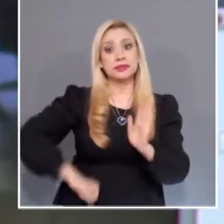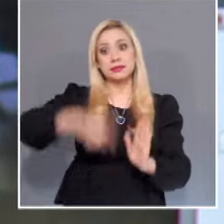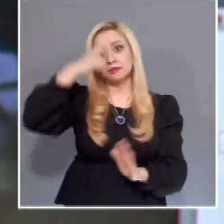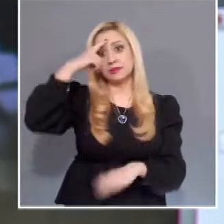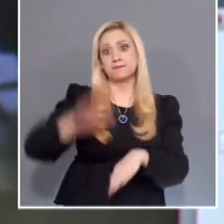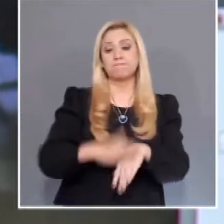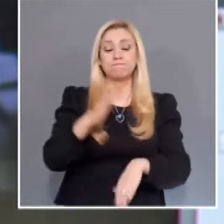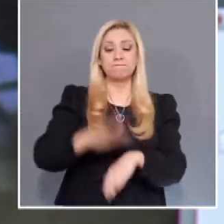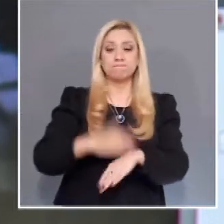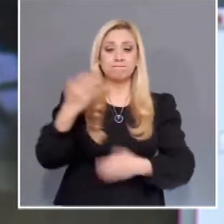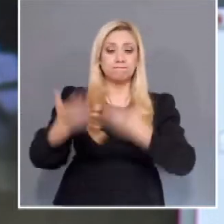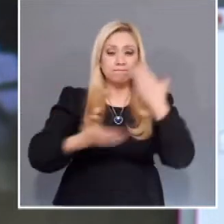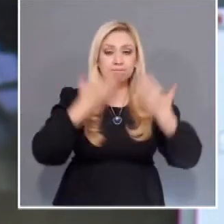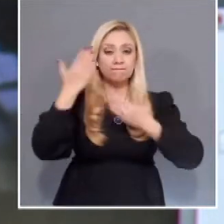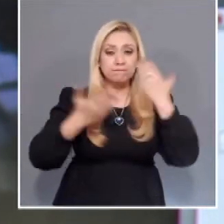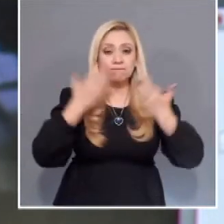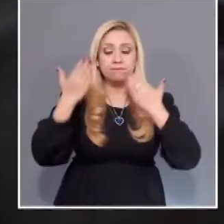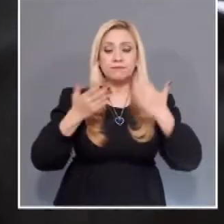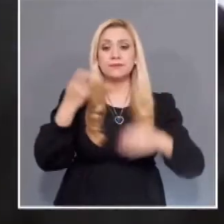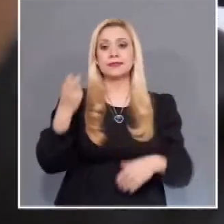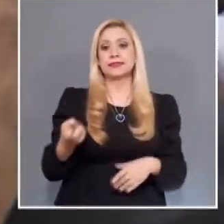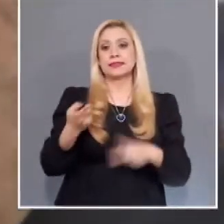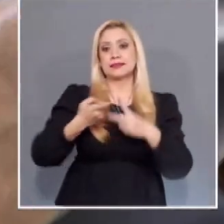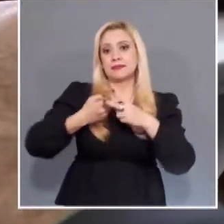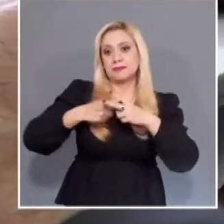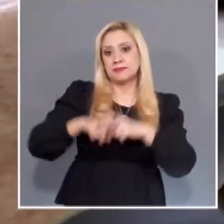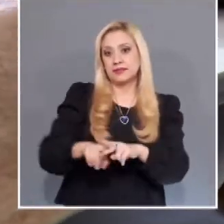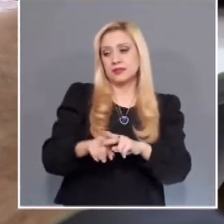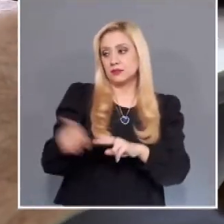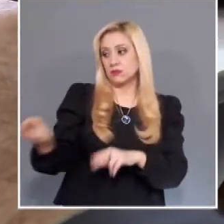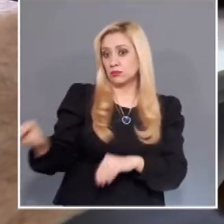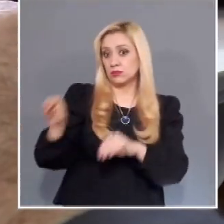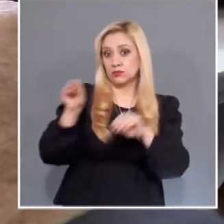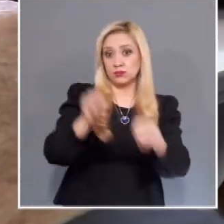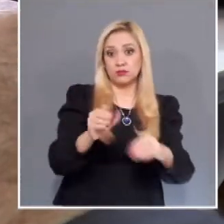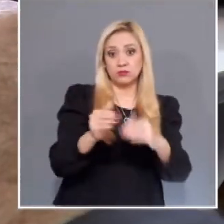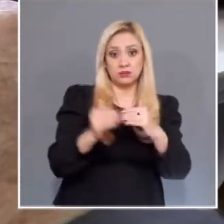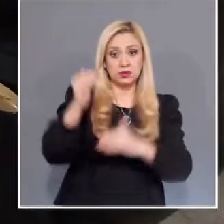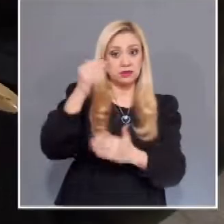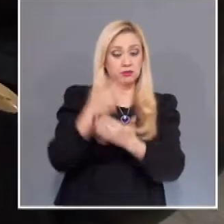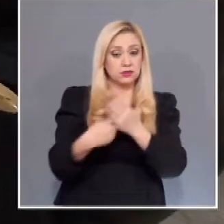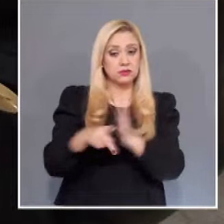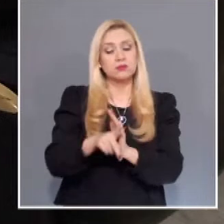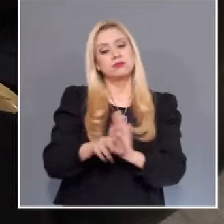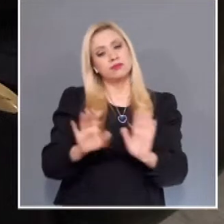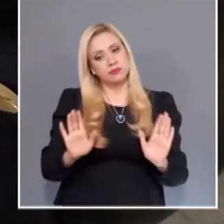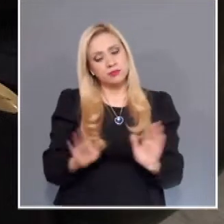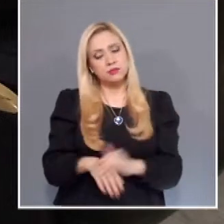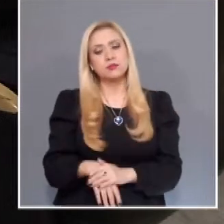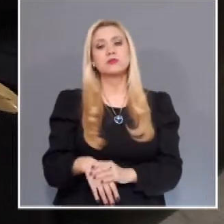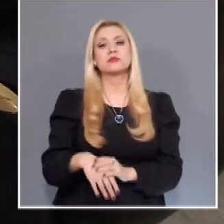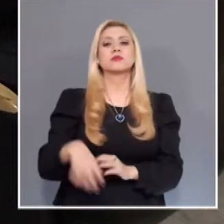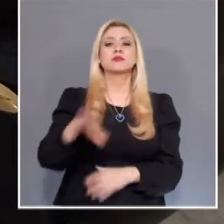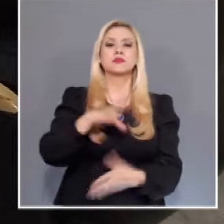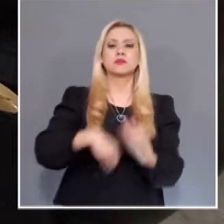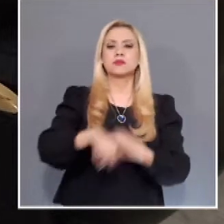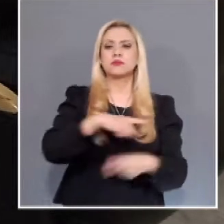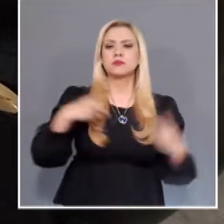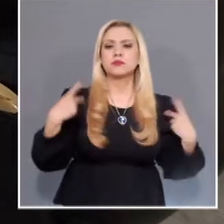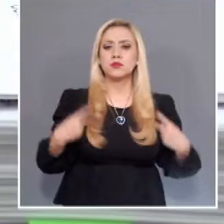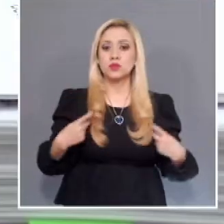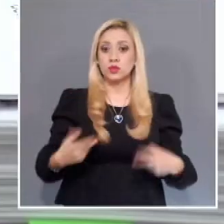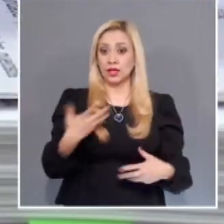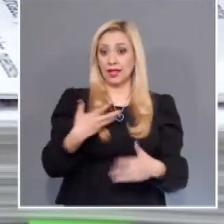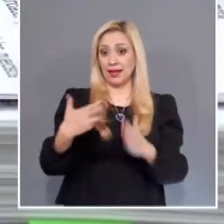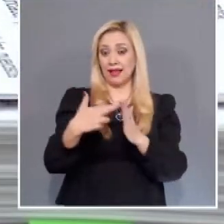contados a partir de que reciban su nombramiento. En el caso de las personas de nuevo ingreso, quienes no cumplan con este requisito no